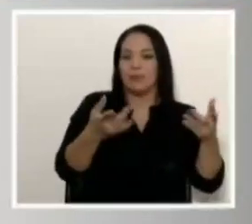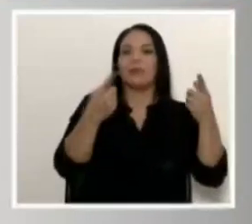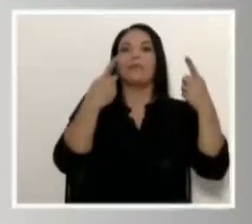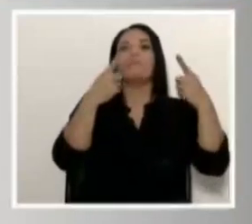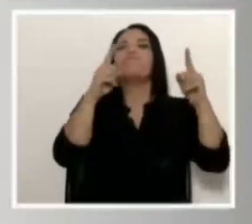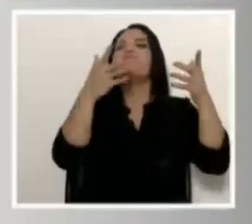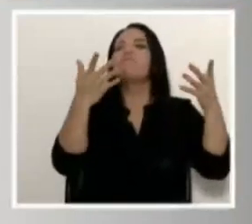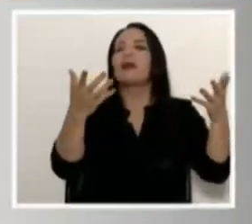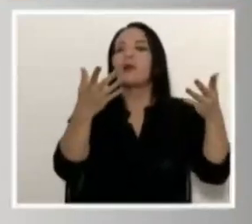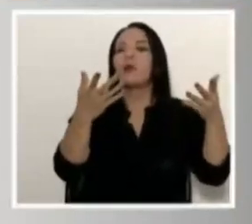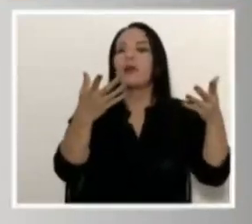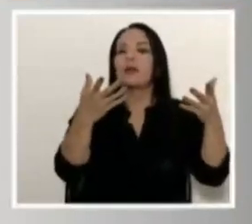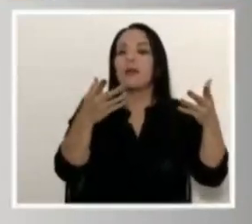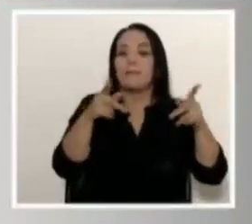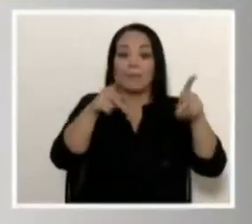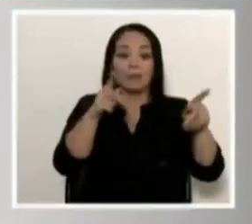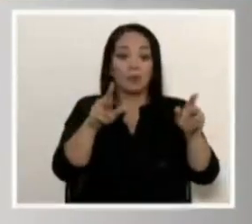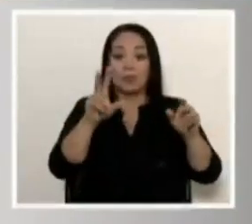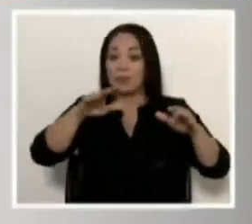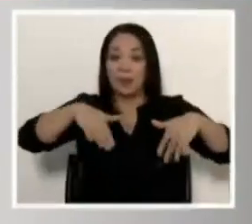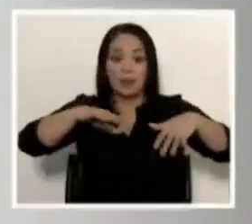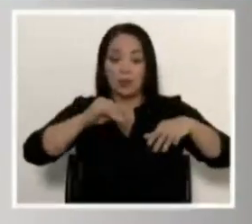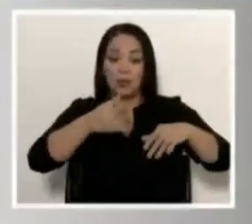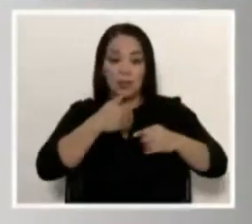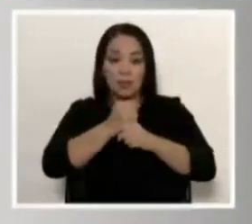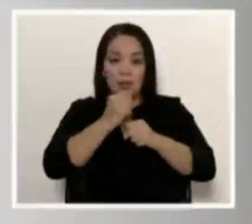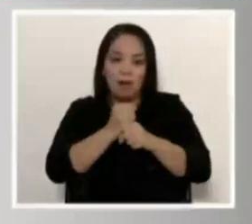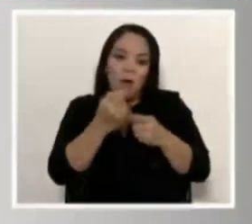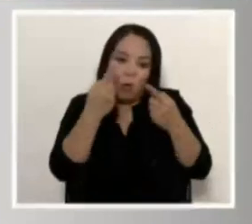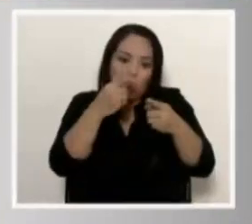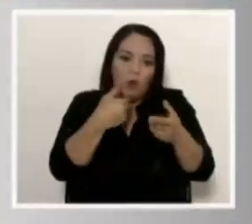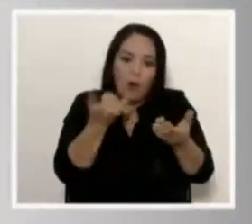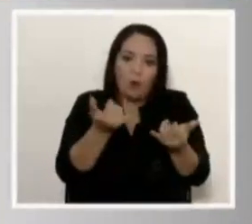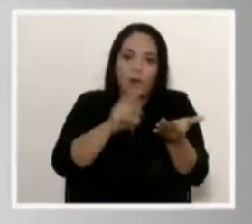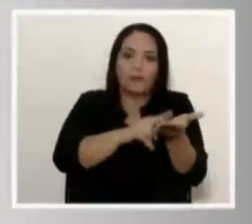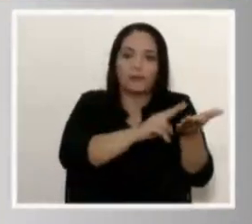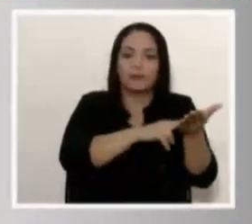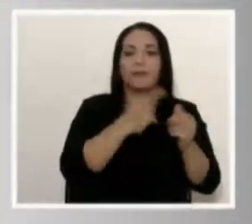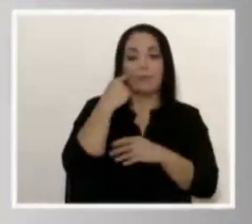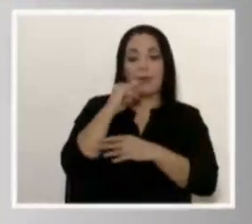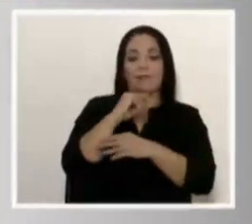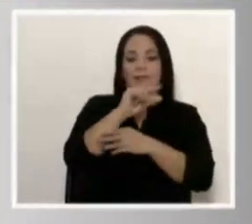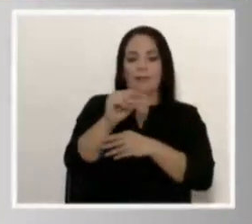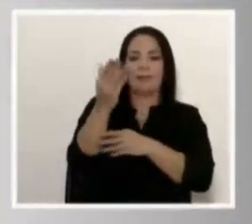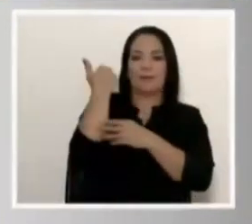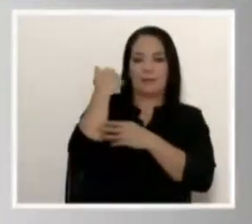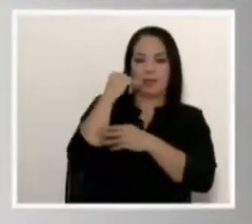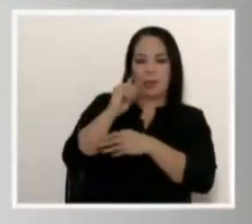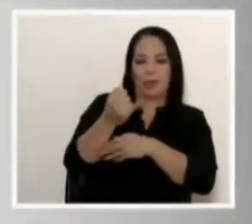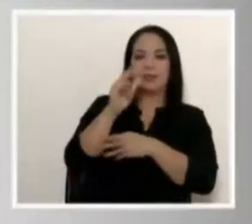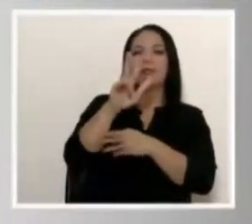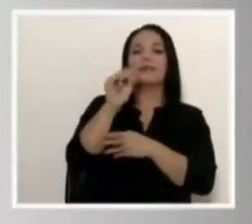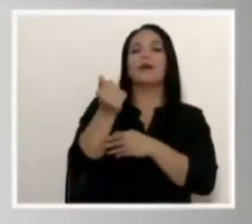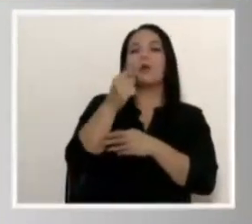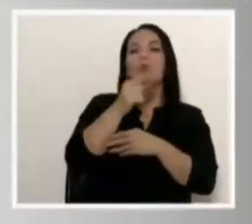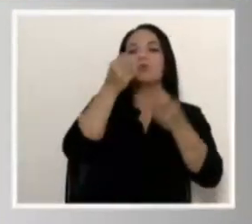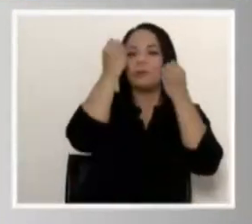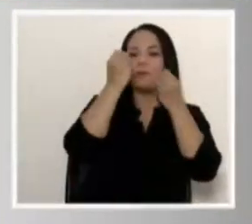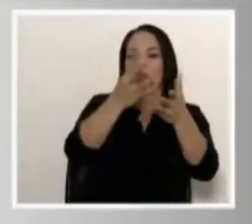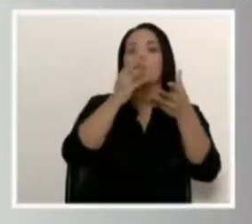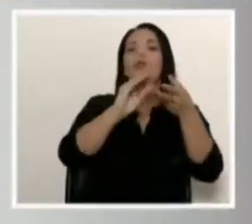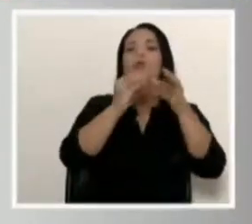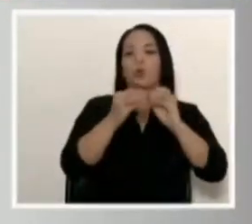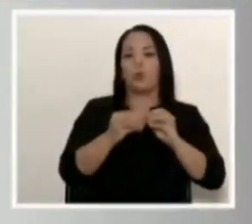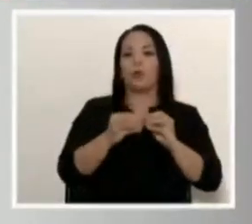que estamos dando contra el desempleo. Precisamente la semana pasada, el jueves, el 3 de agosto, se dieron a conocer las